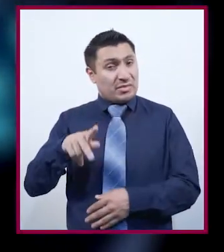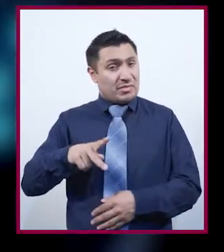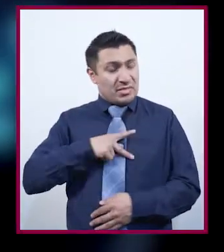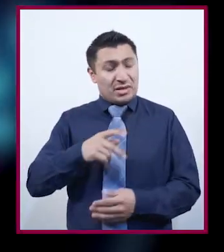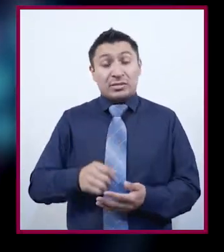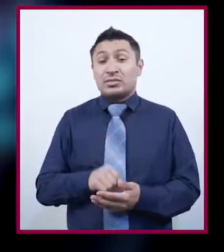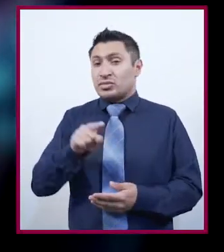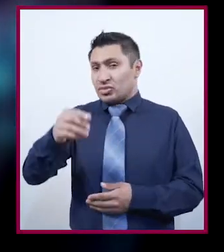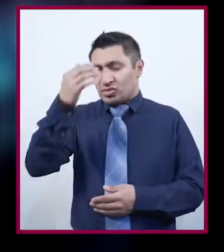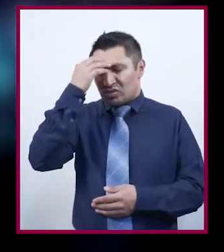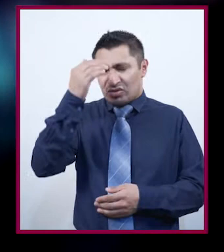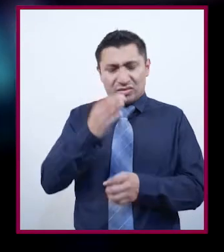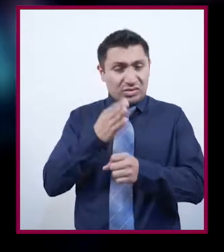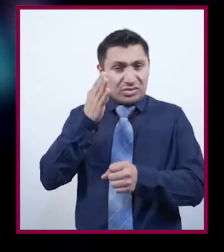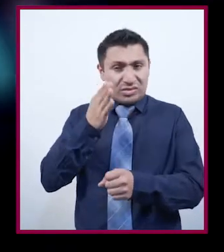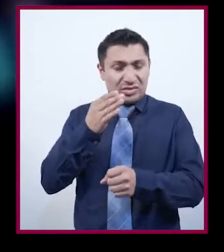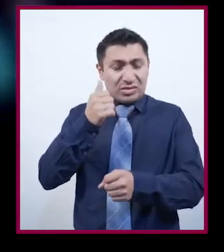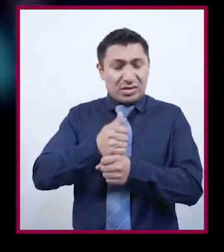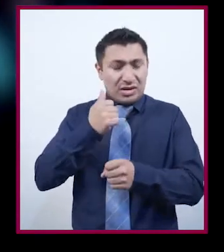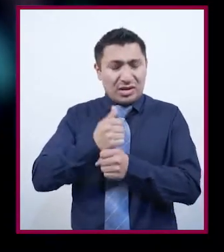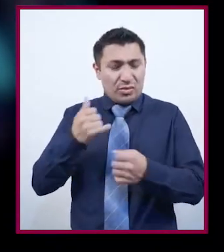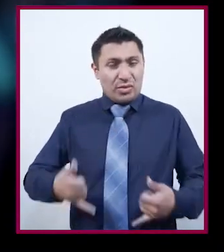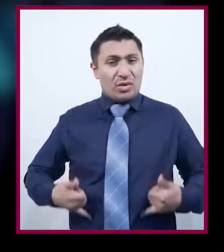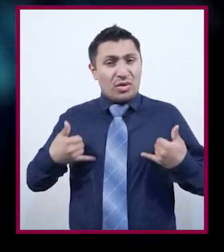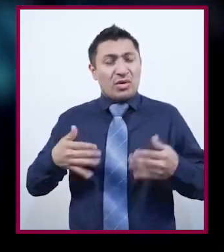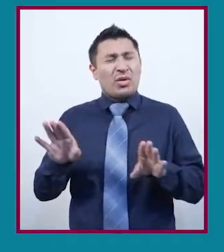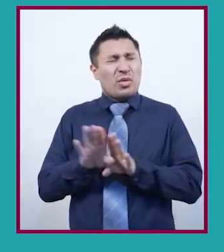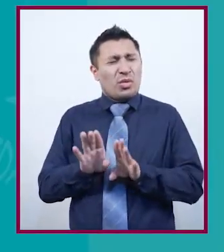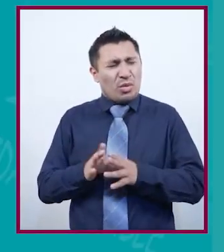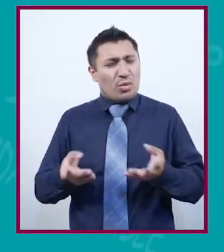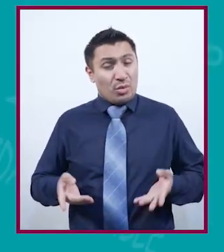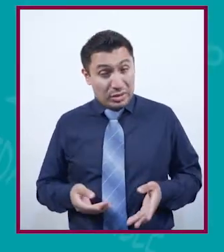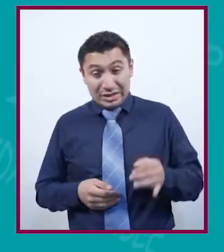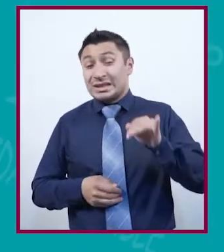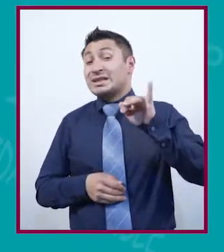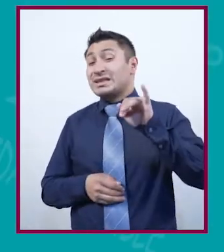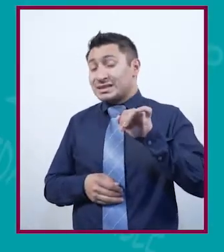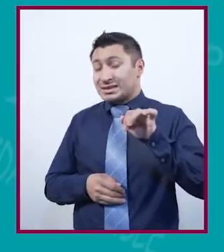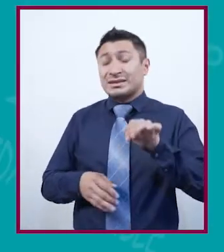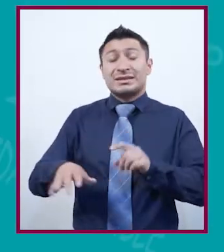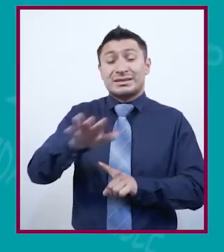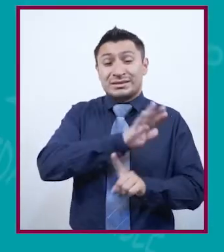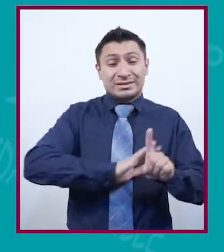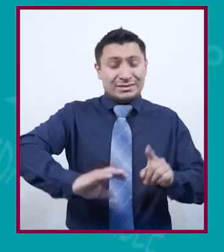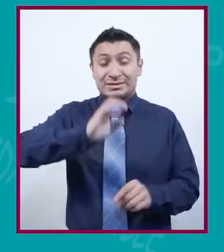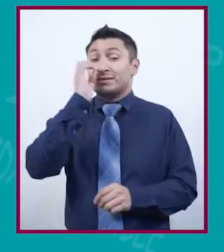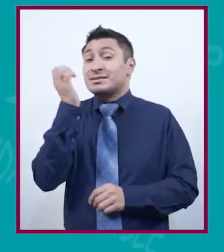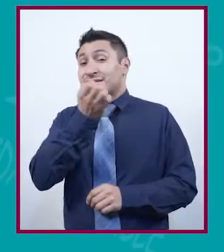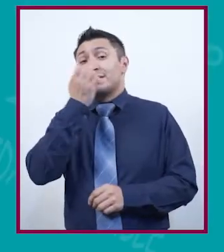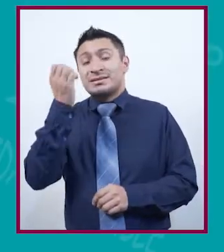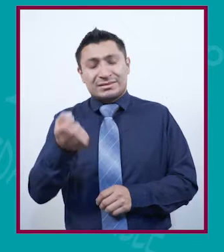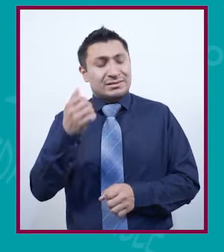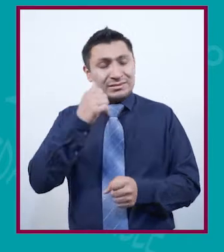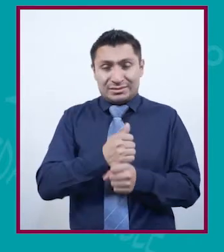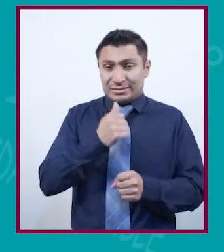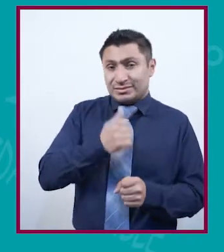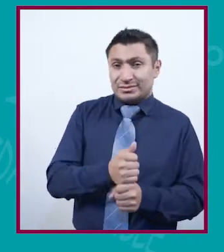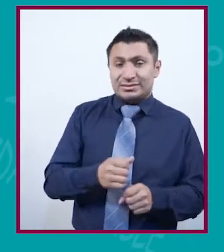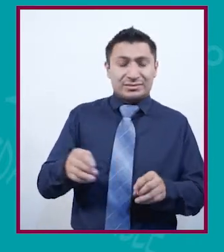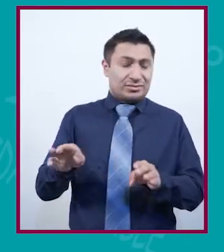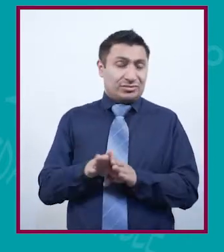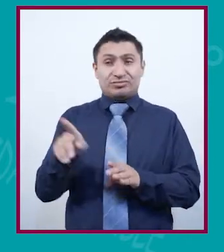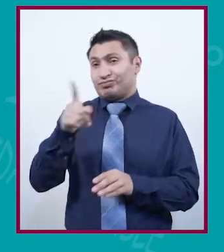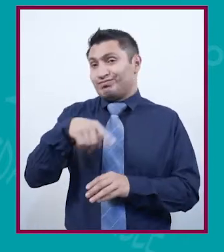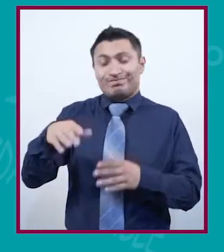¿Conoces cómo fue la adolescencia de tus abuelos? Sí, en el ámbito escolar. Mis